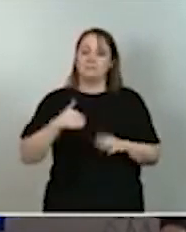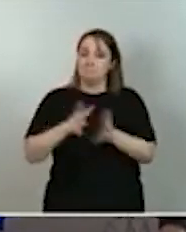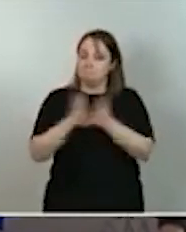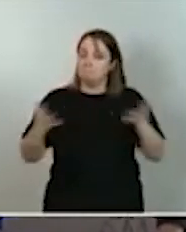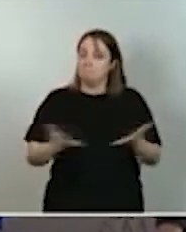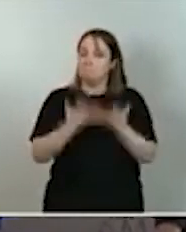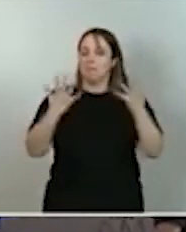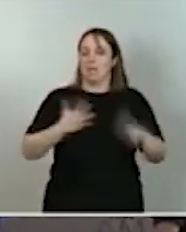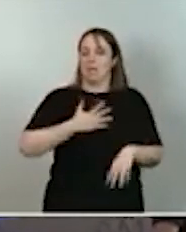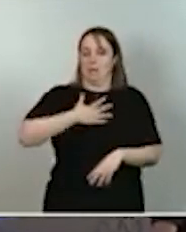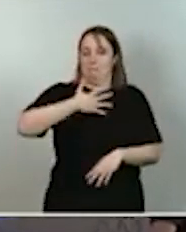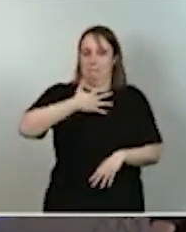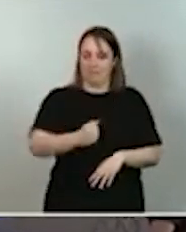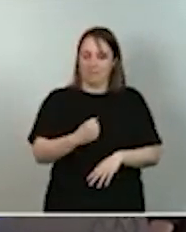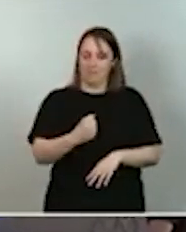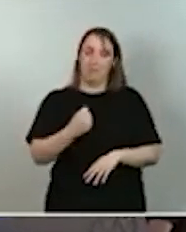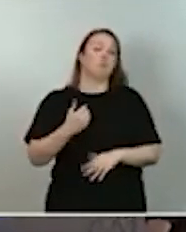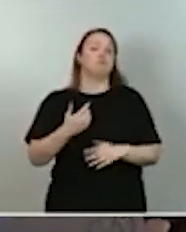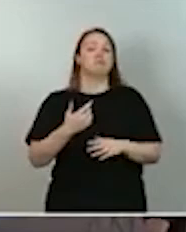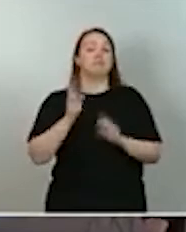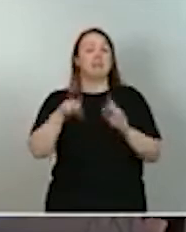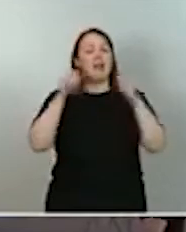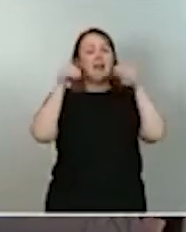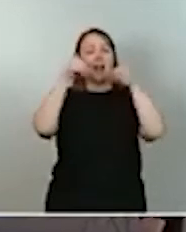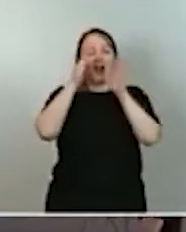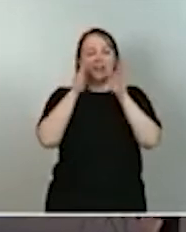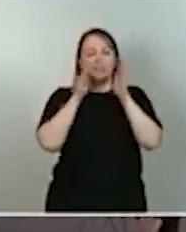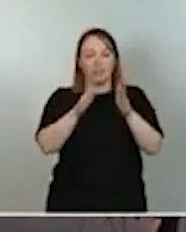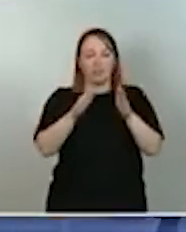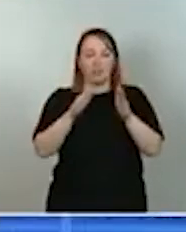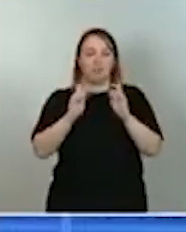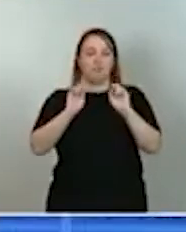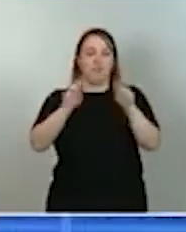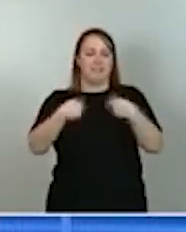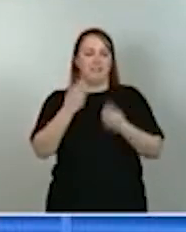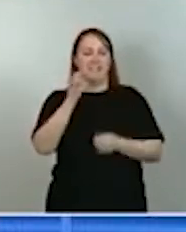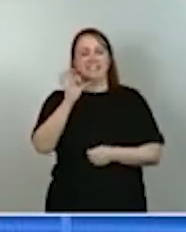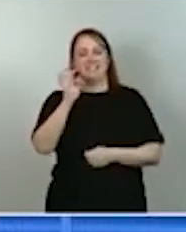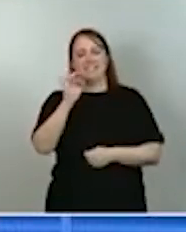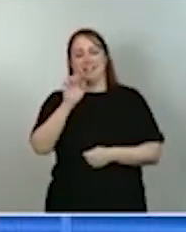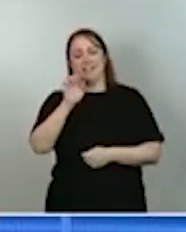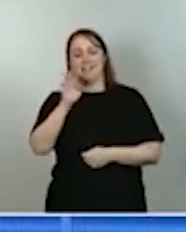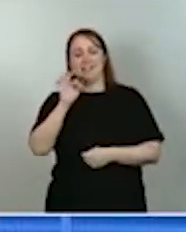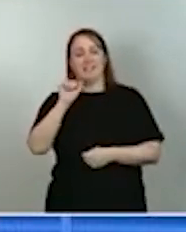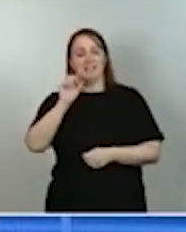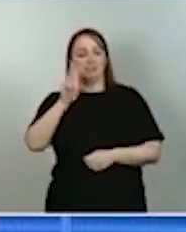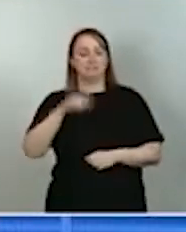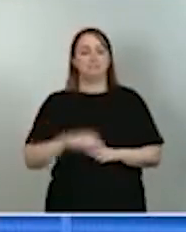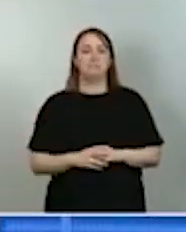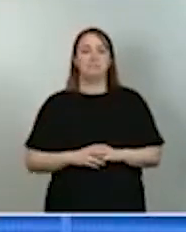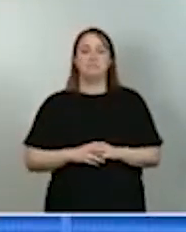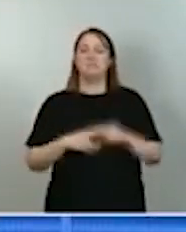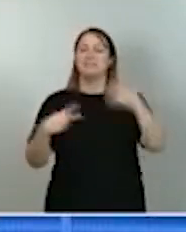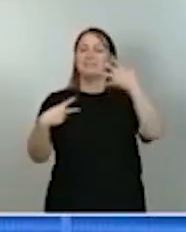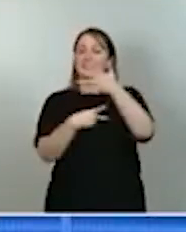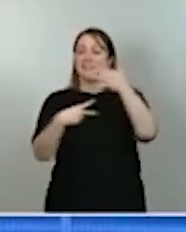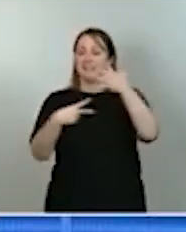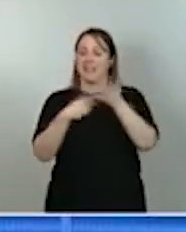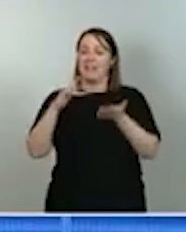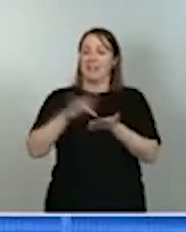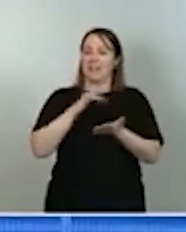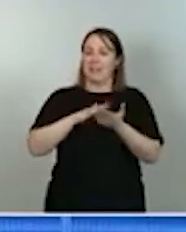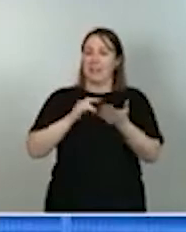y una atención muy especial al ecosistema de startups. En séptimo lugar, acelerar la digitalización del modelo productivo mediante